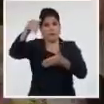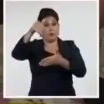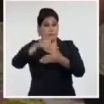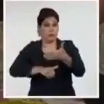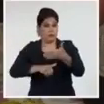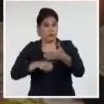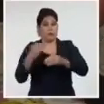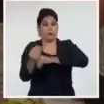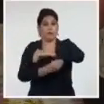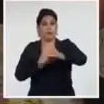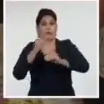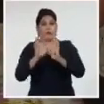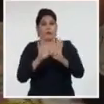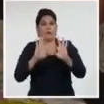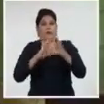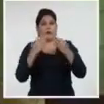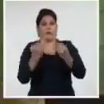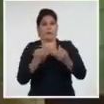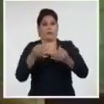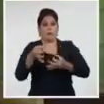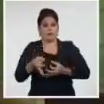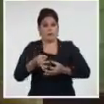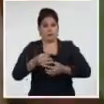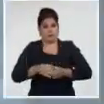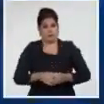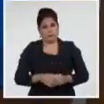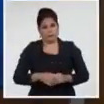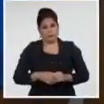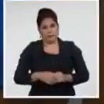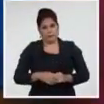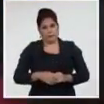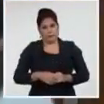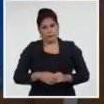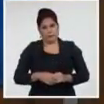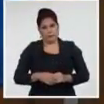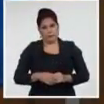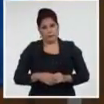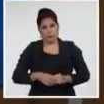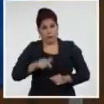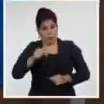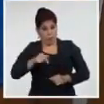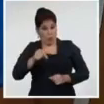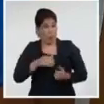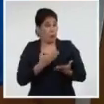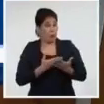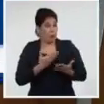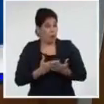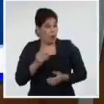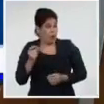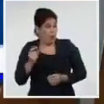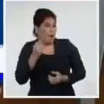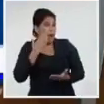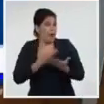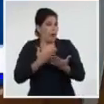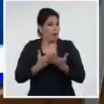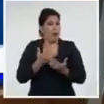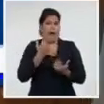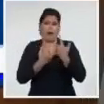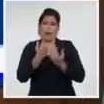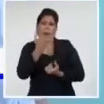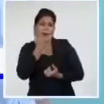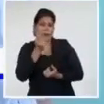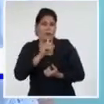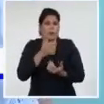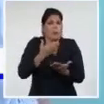del referendo del nuevo Código de las Familias Cubanas. Hoy es la prueba dinámica donde nosotros estamos